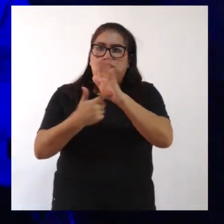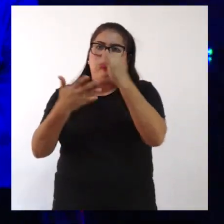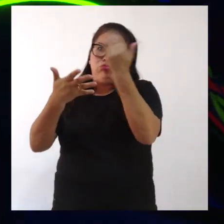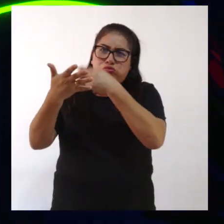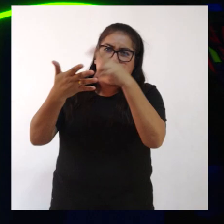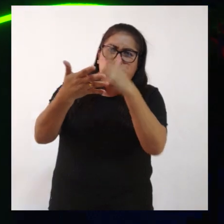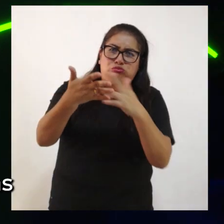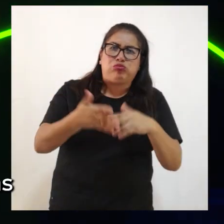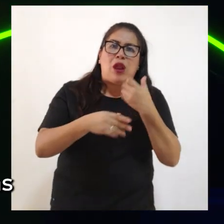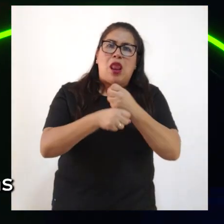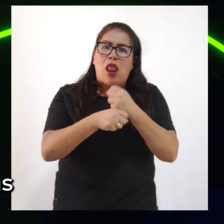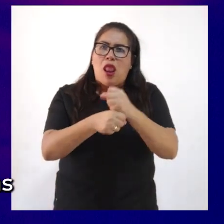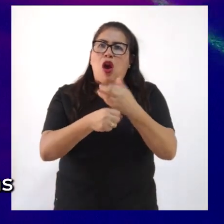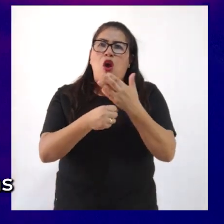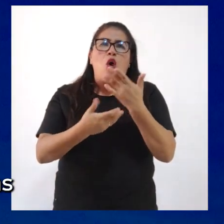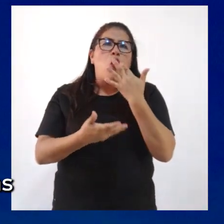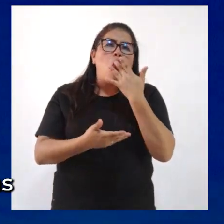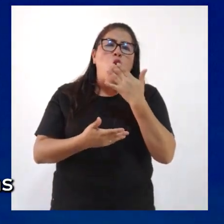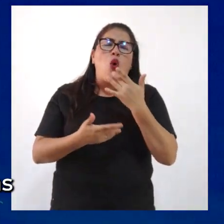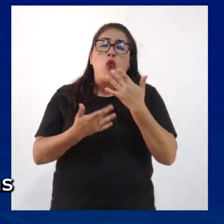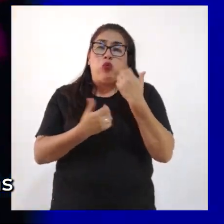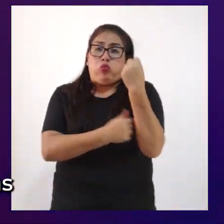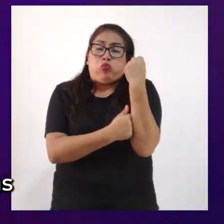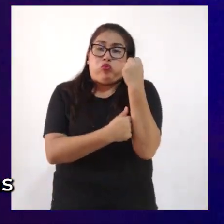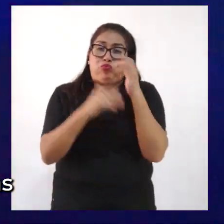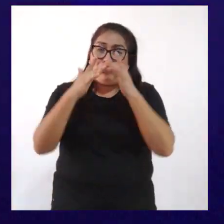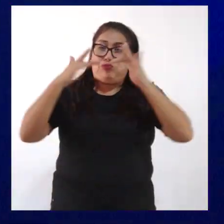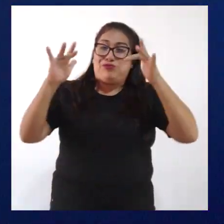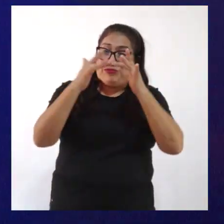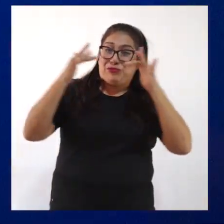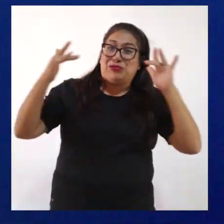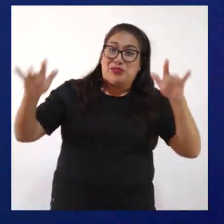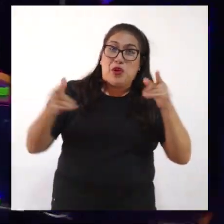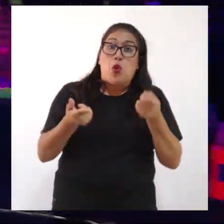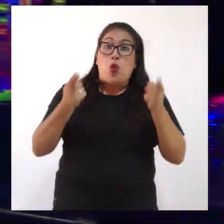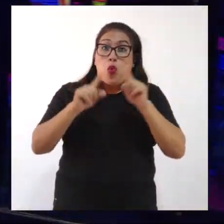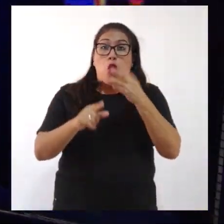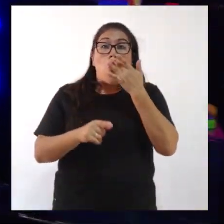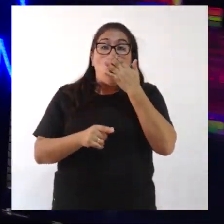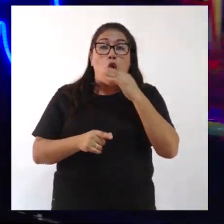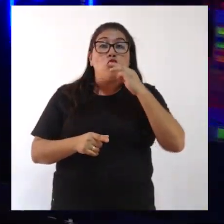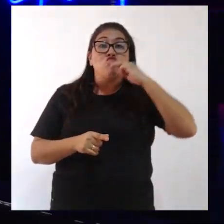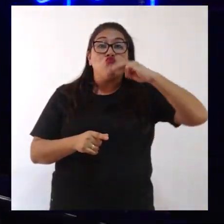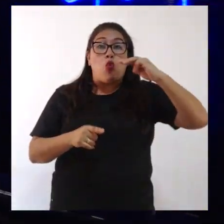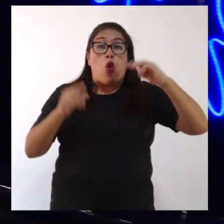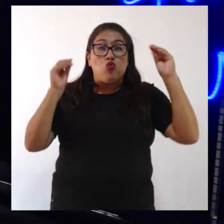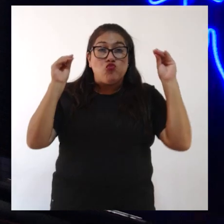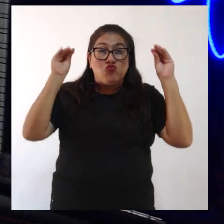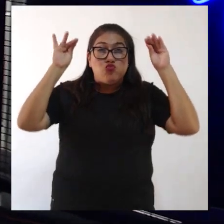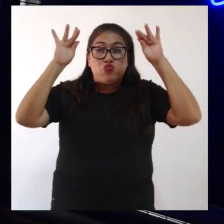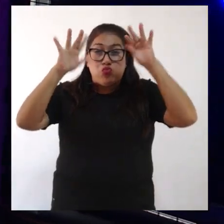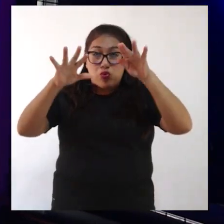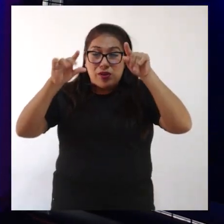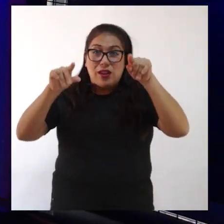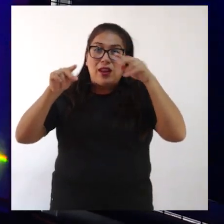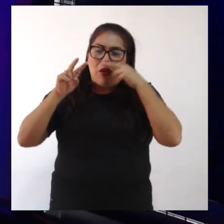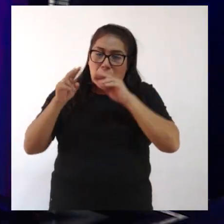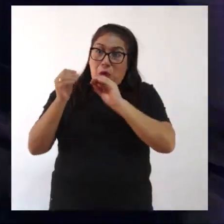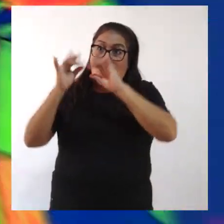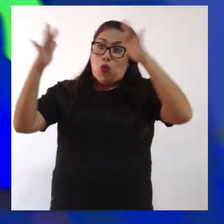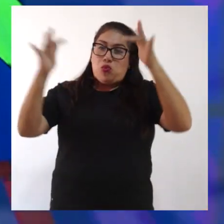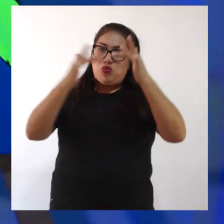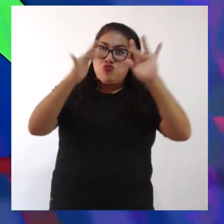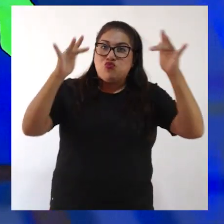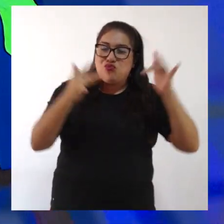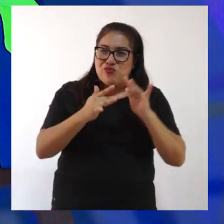cuadros originales, elaborados con pinturas neón muy llamativas que, al entrar en contacto con la luz ultravioleta, resplandecieron